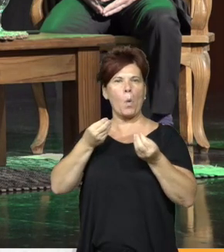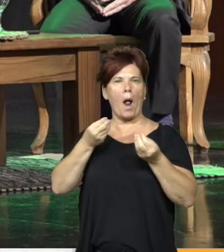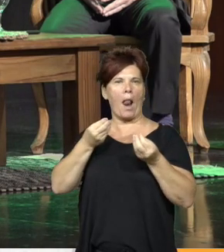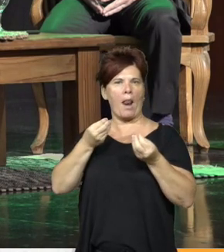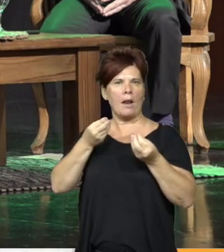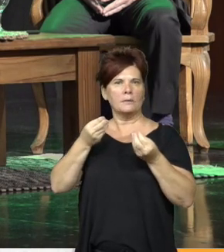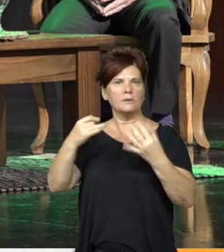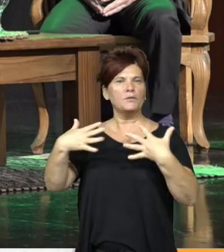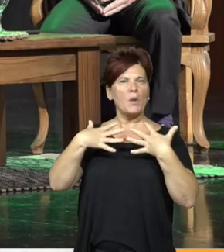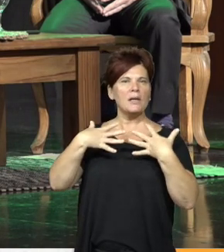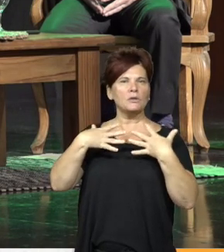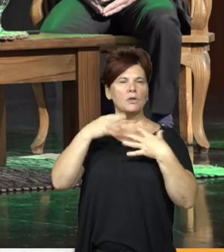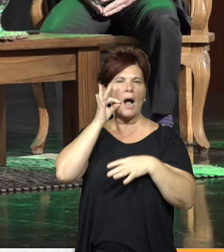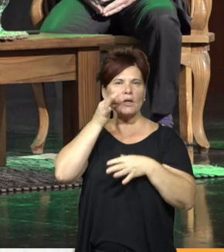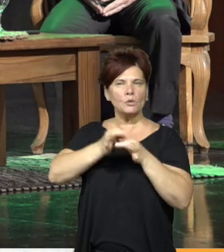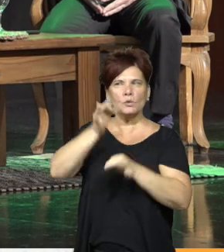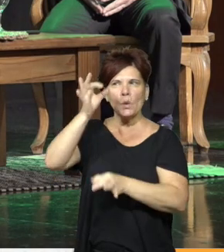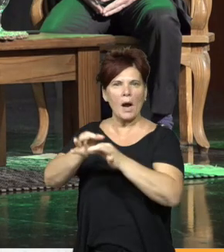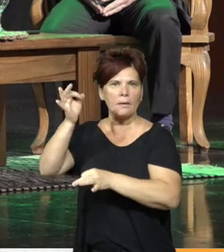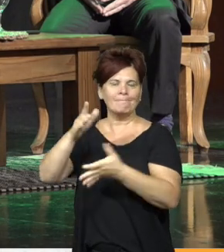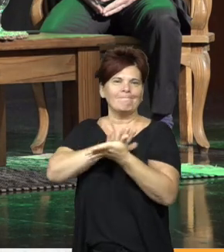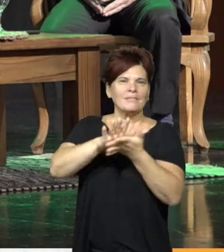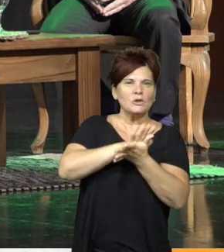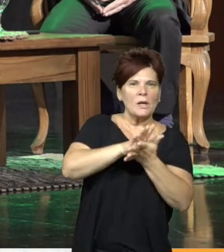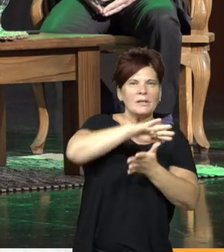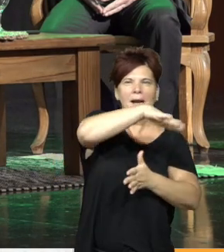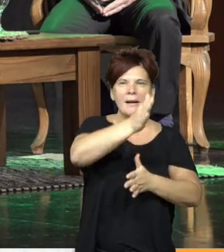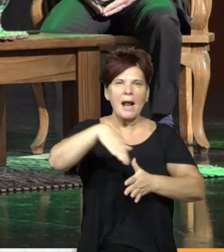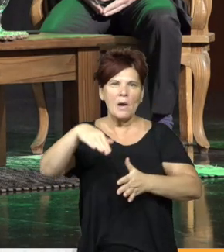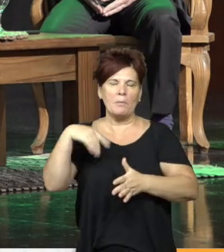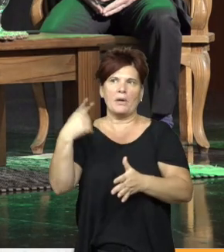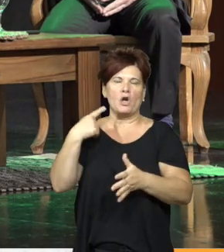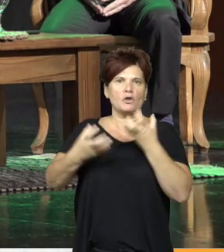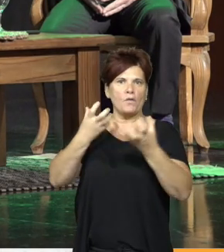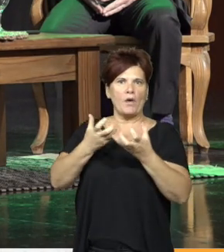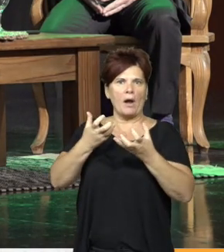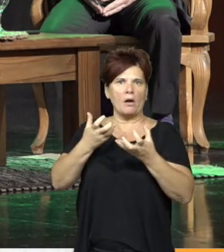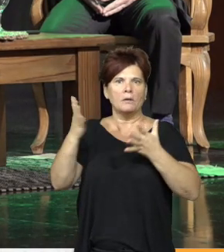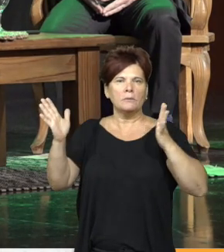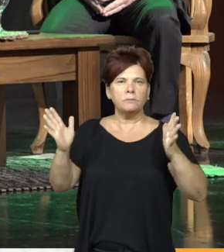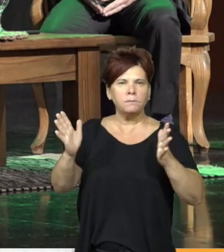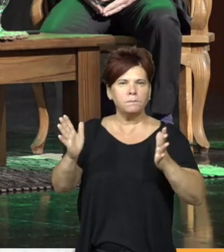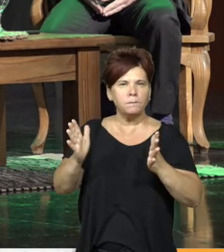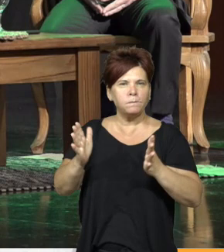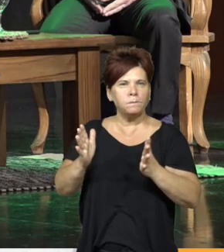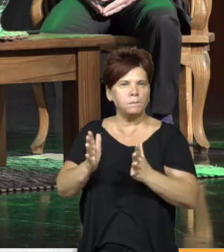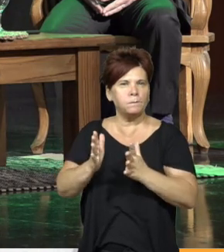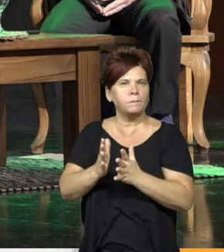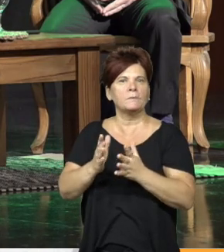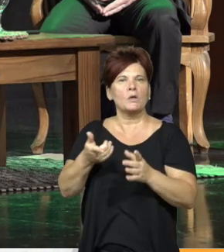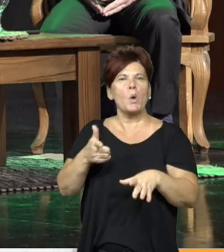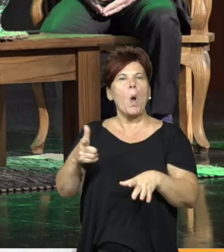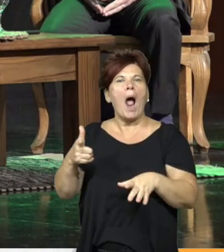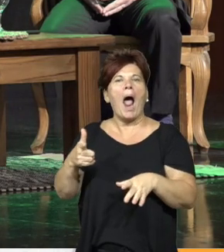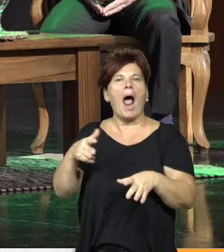quema de caña de azúcar y como te digo por una cuestión de relieve y porque venimos reduciendo no hay un disparador en la quema de